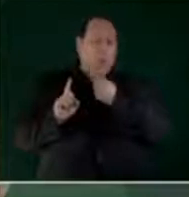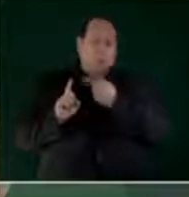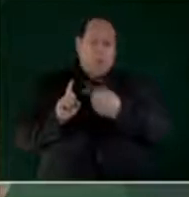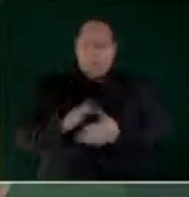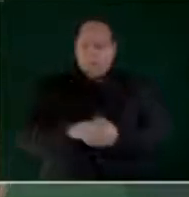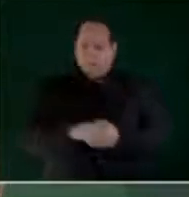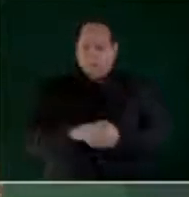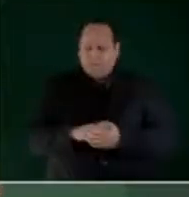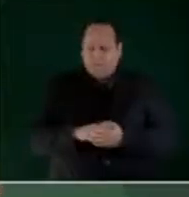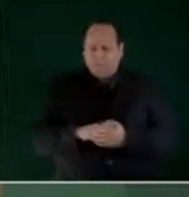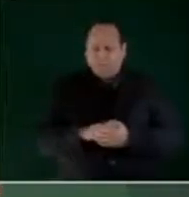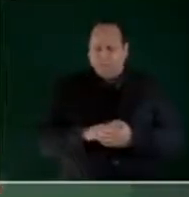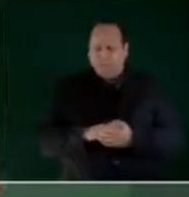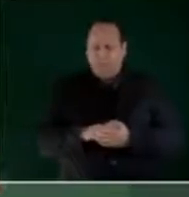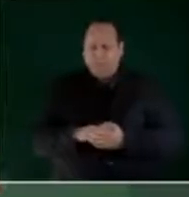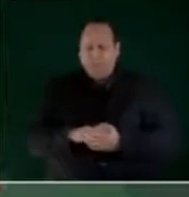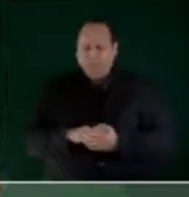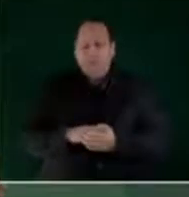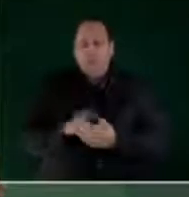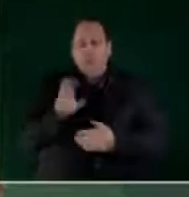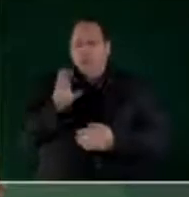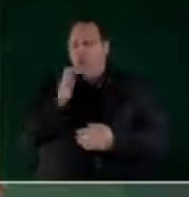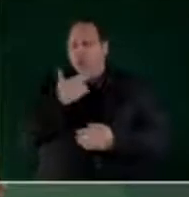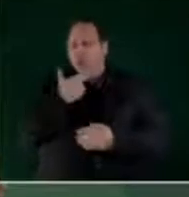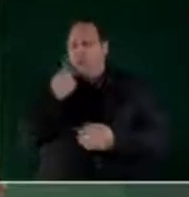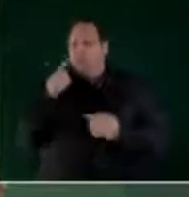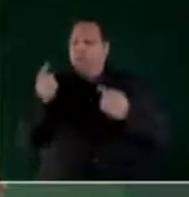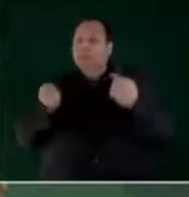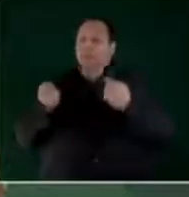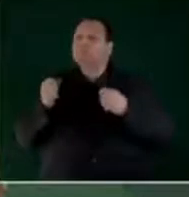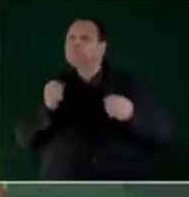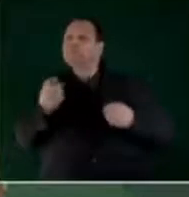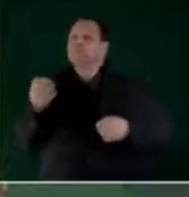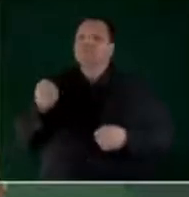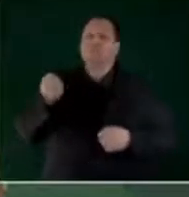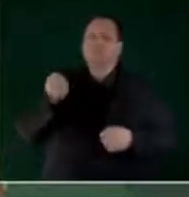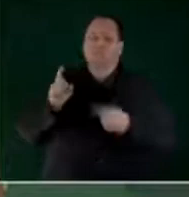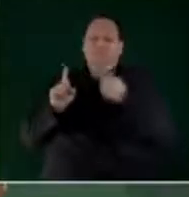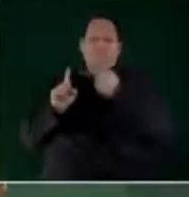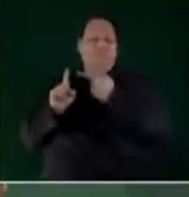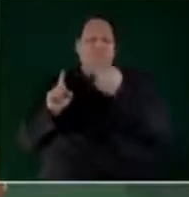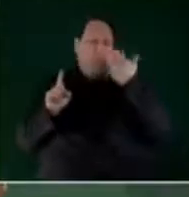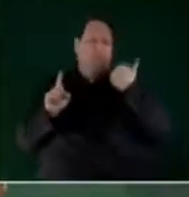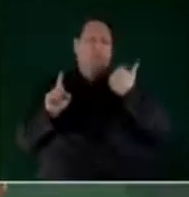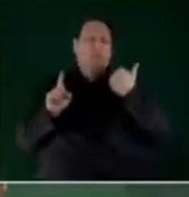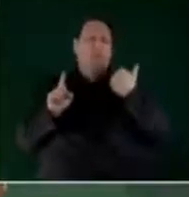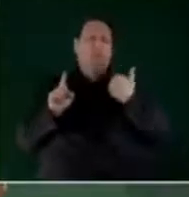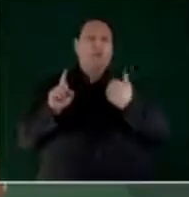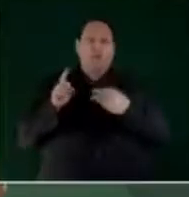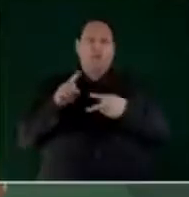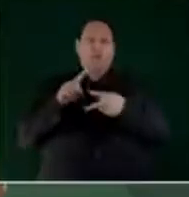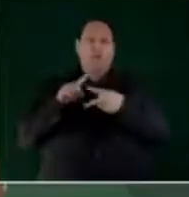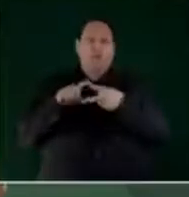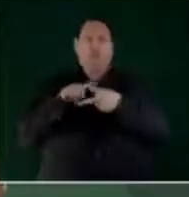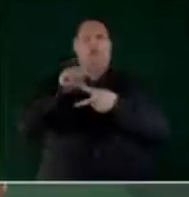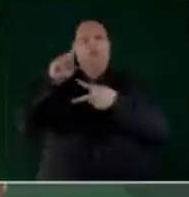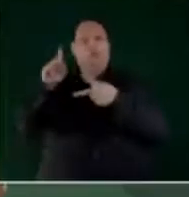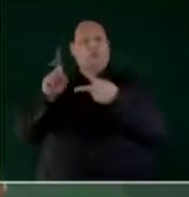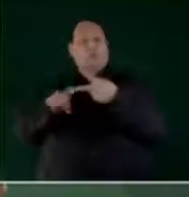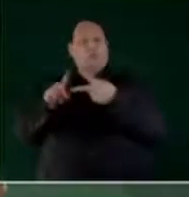El Chihuahua, el que obtiene el segundo lugar